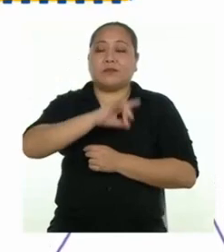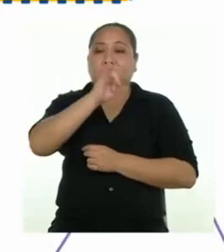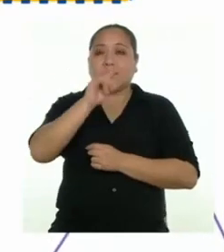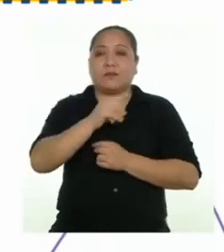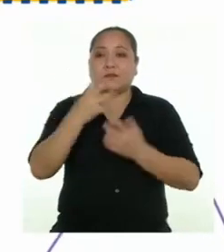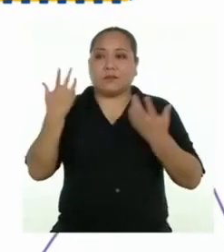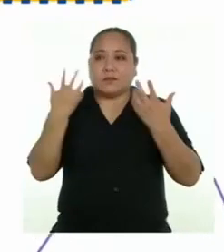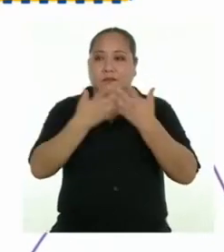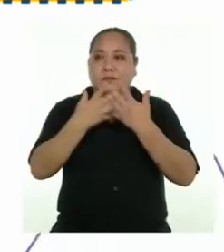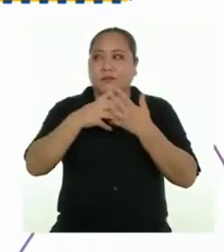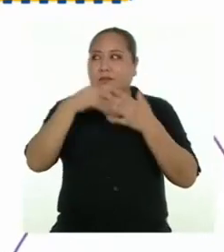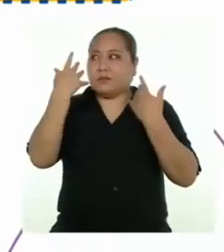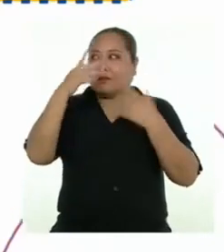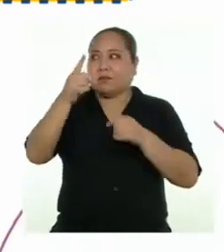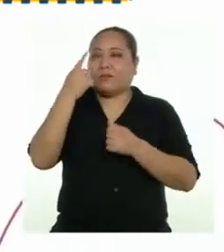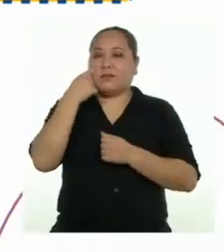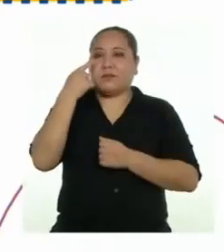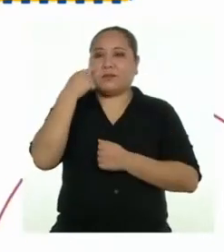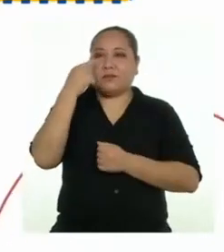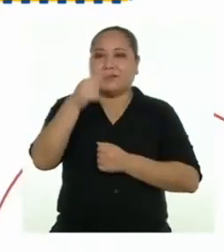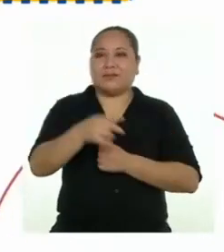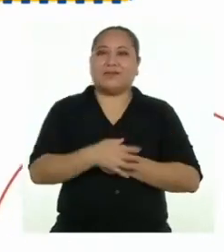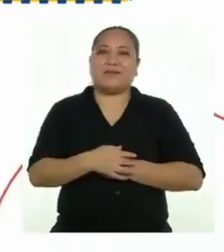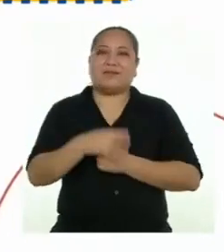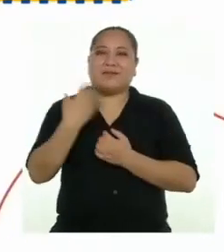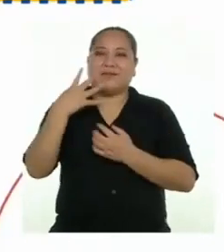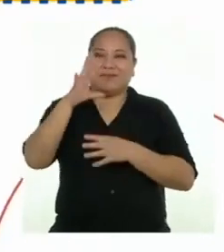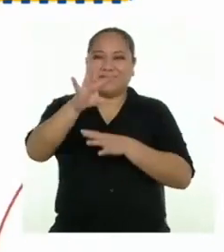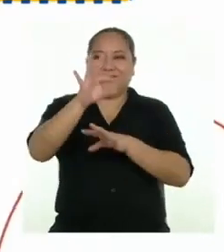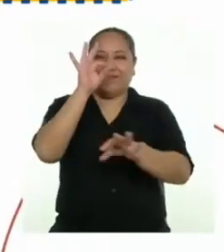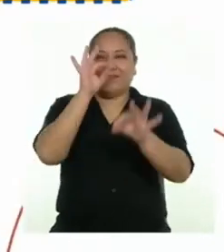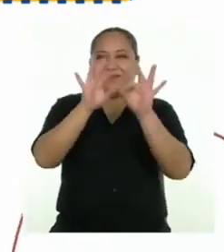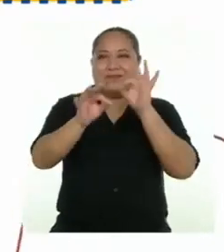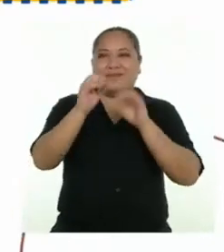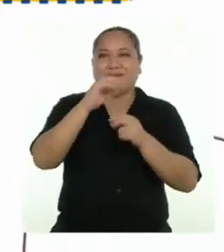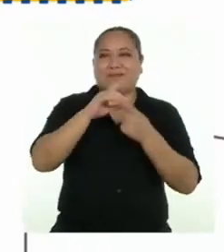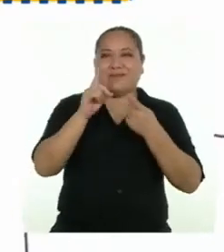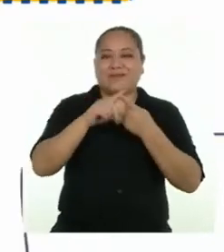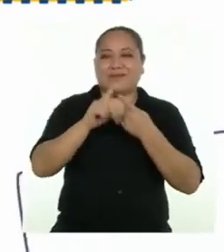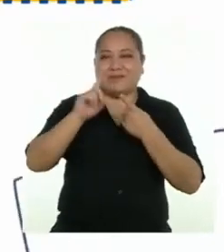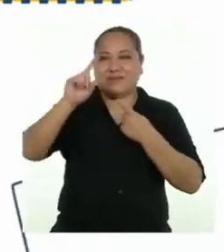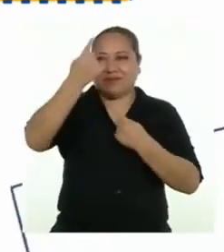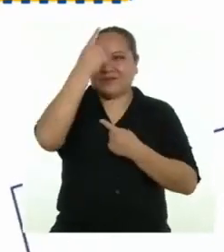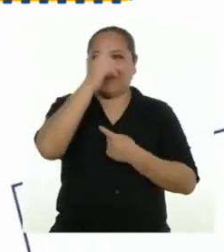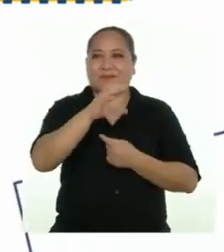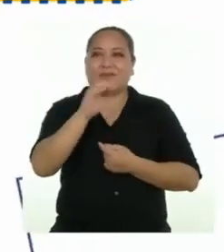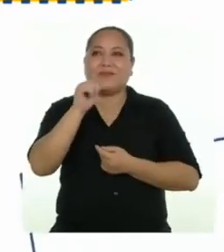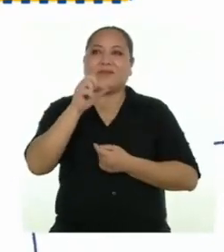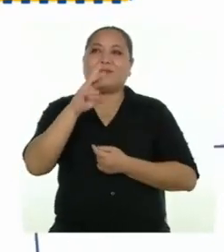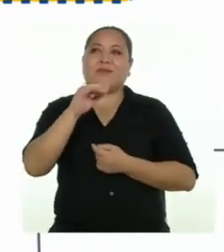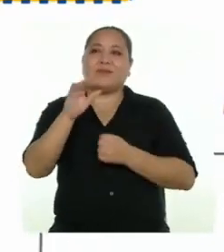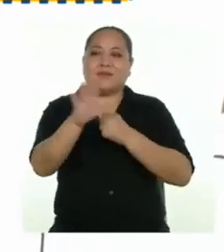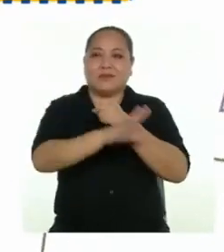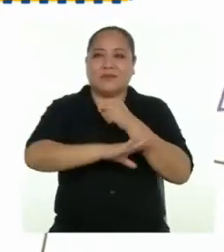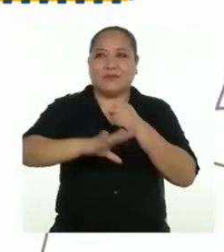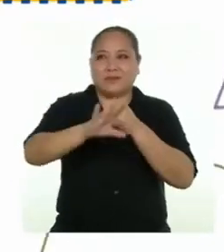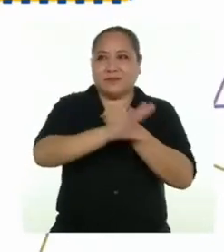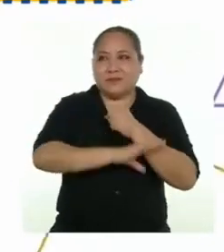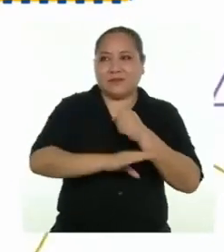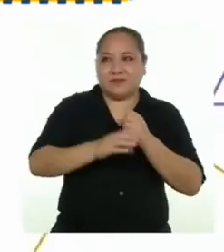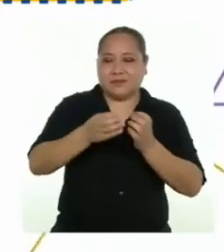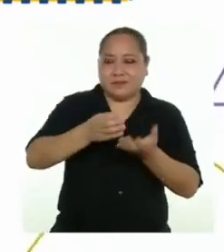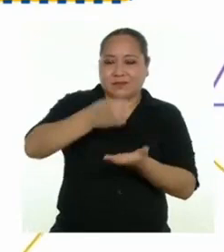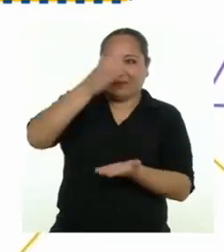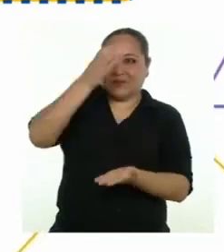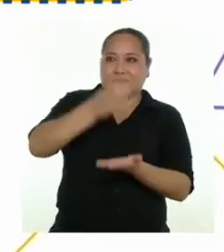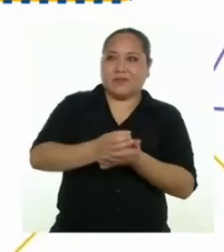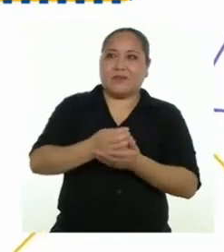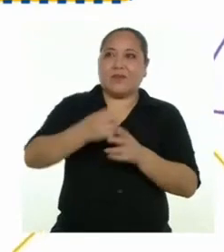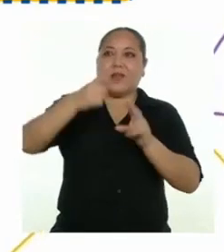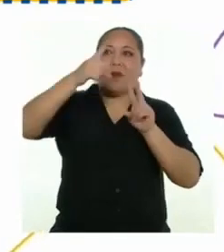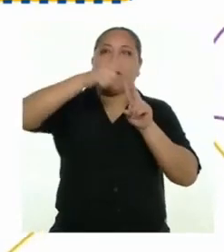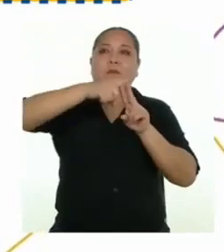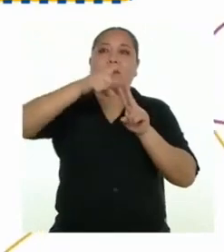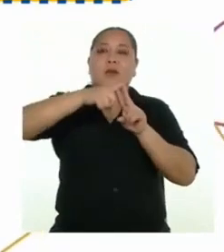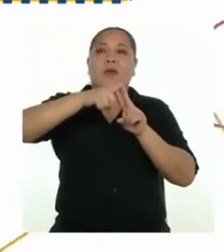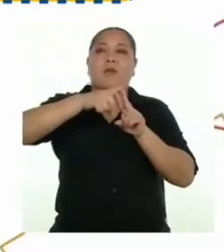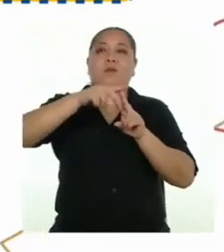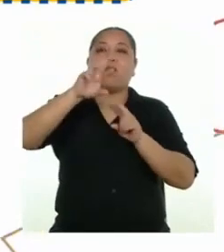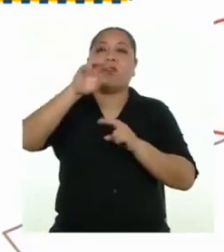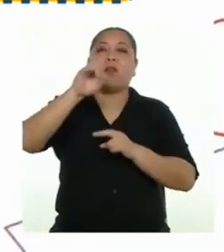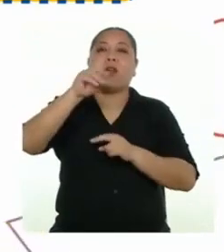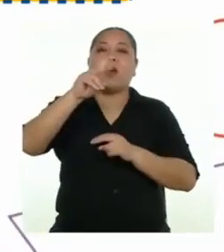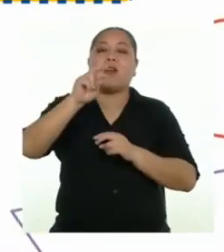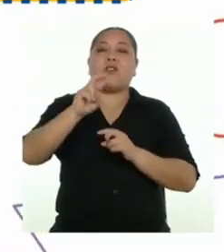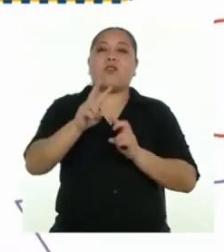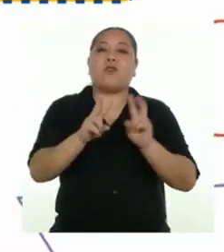relaciones que ya conocemos para determinarlo. Primero, el área de la base del cilindro, pi por el valor de su radio